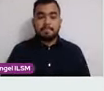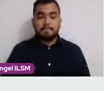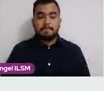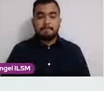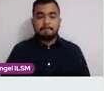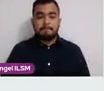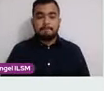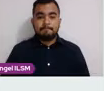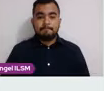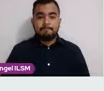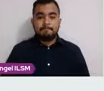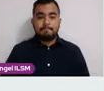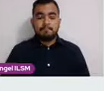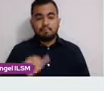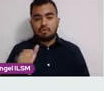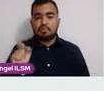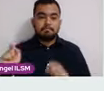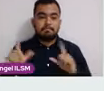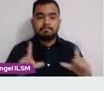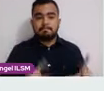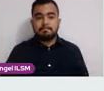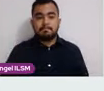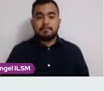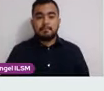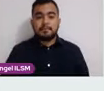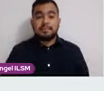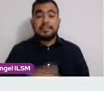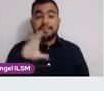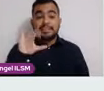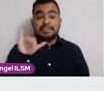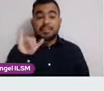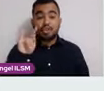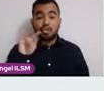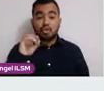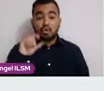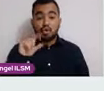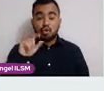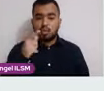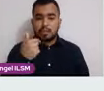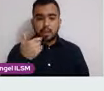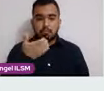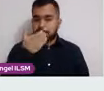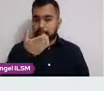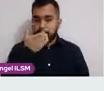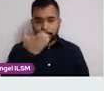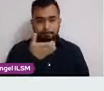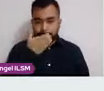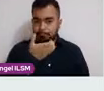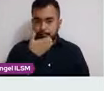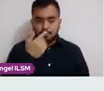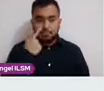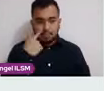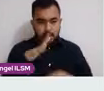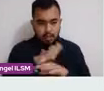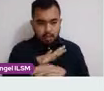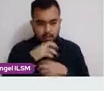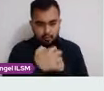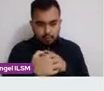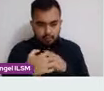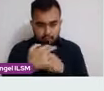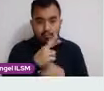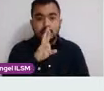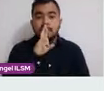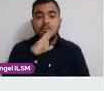La que sigue. La citología fue convencional, se observó zona de transformación. El resultado fue un